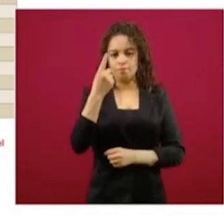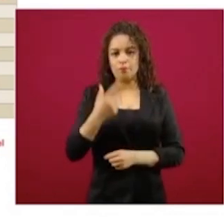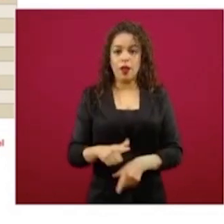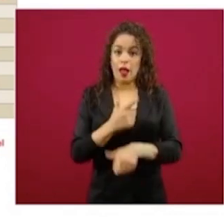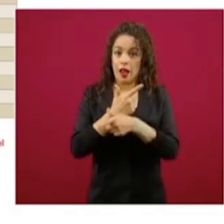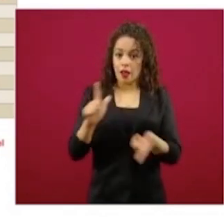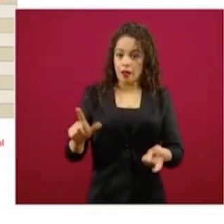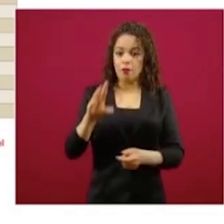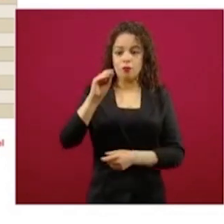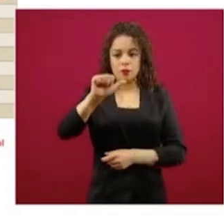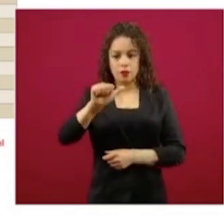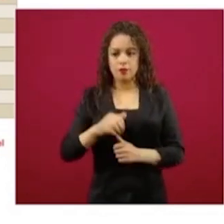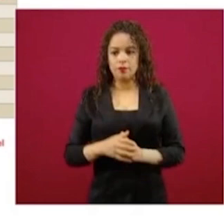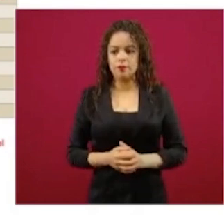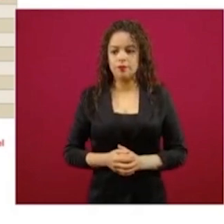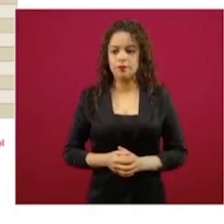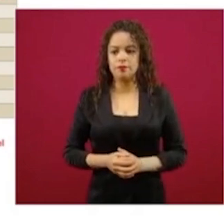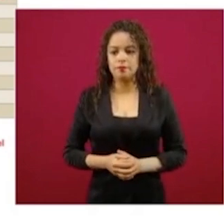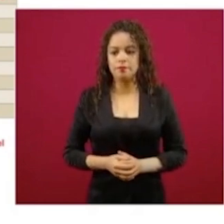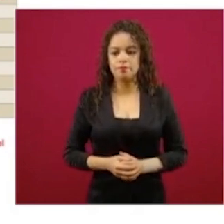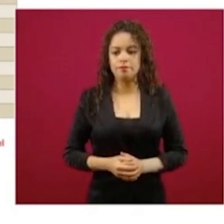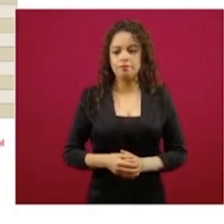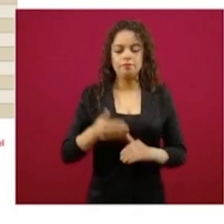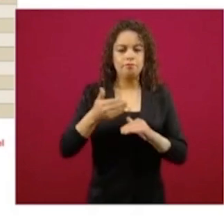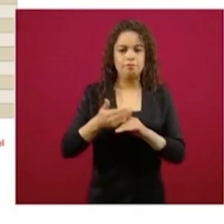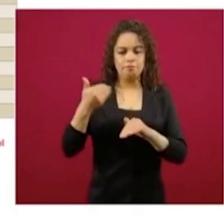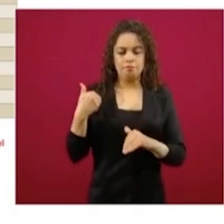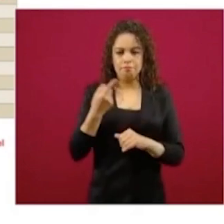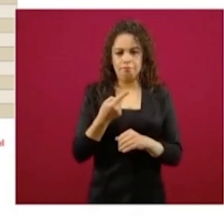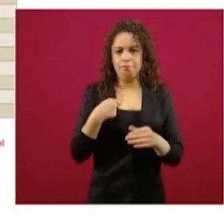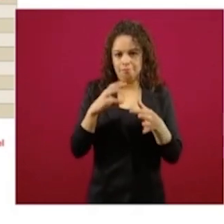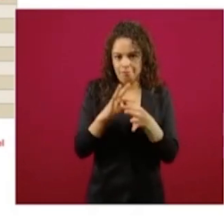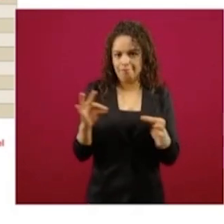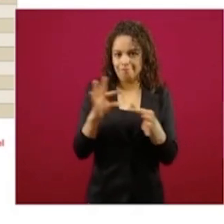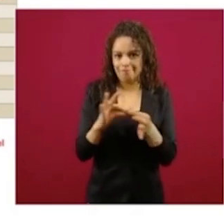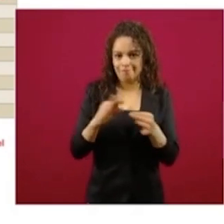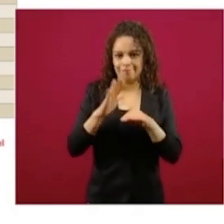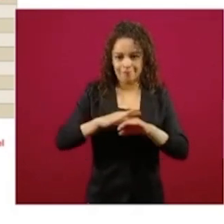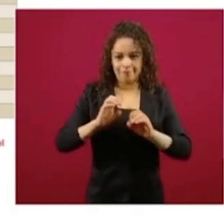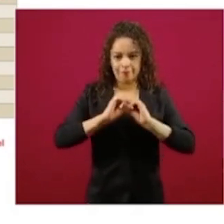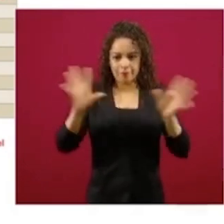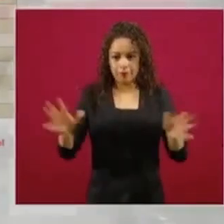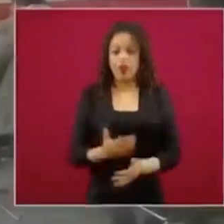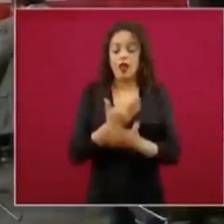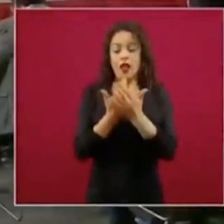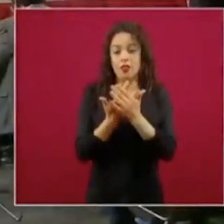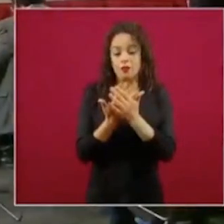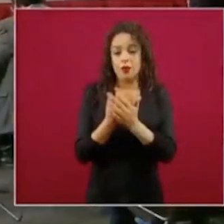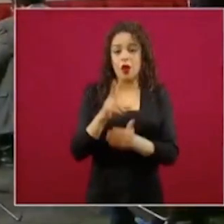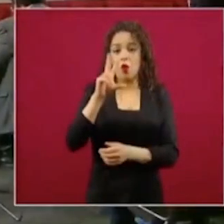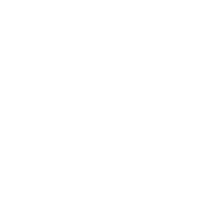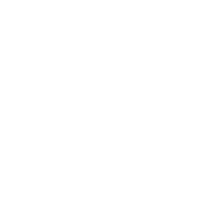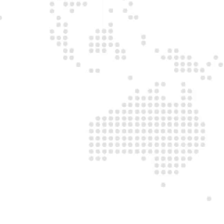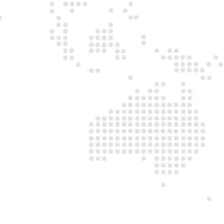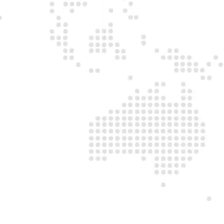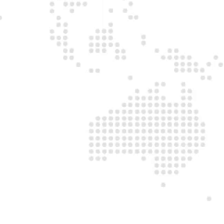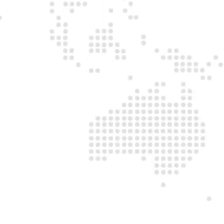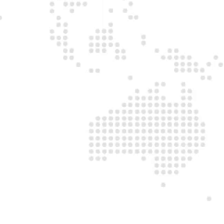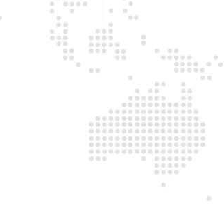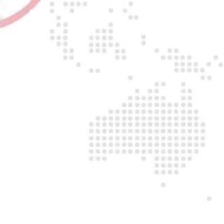Con la aclaración que ya mencioné, que lo que es estas 80 estamos en espera de los ventiladores.